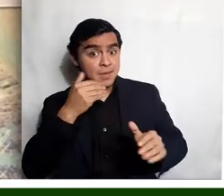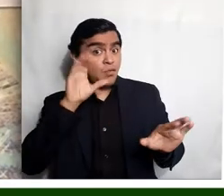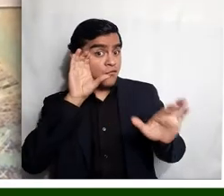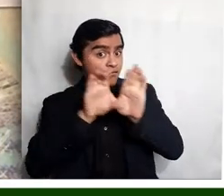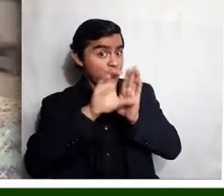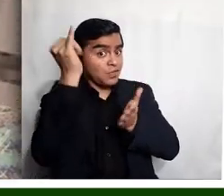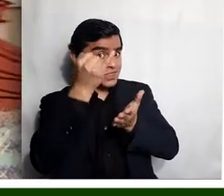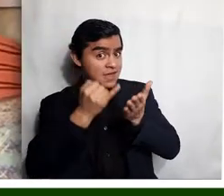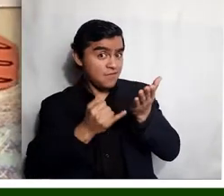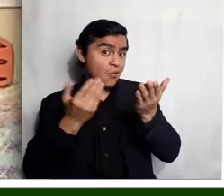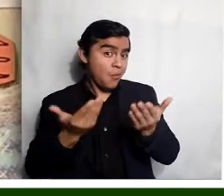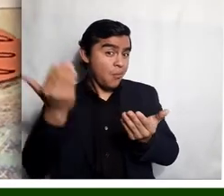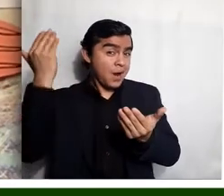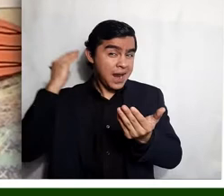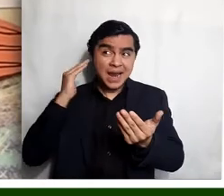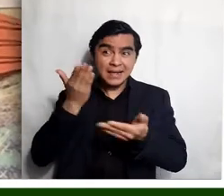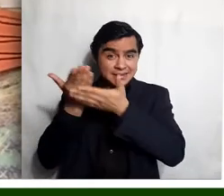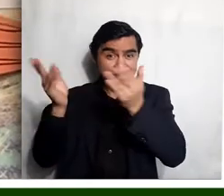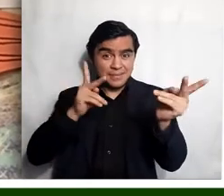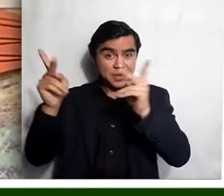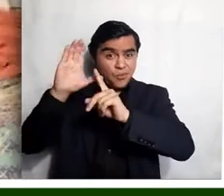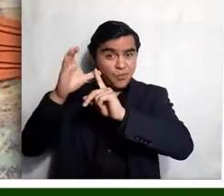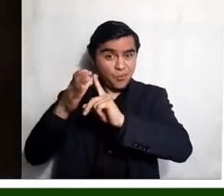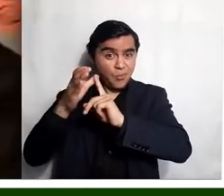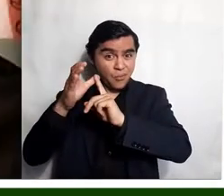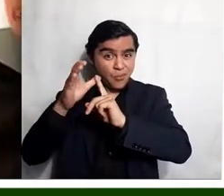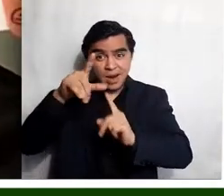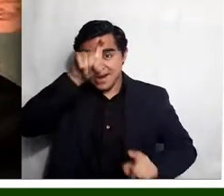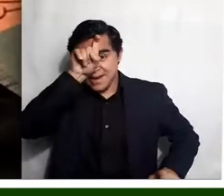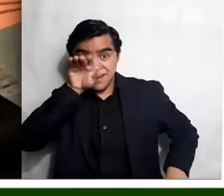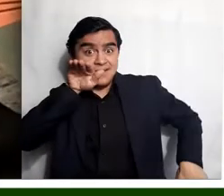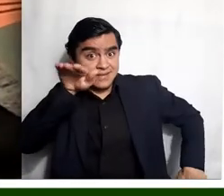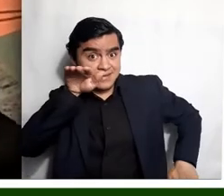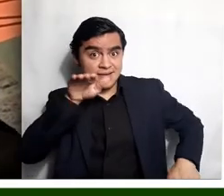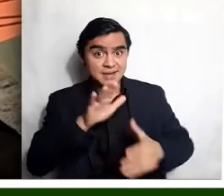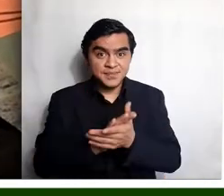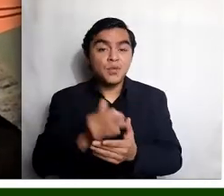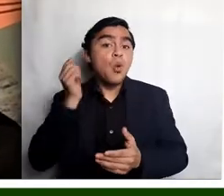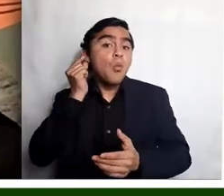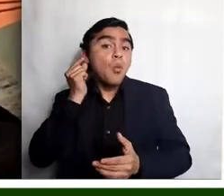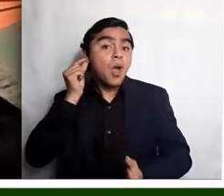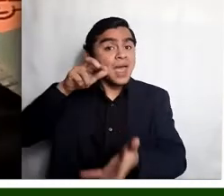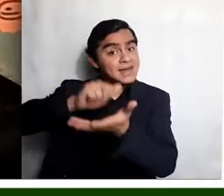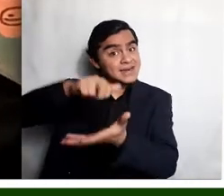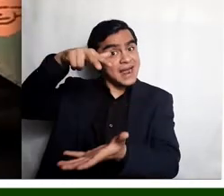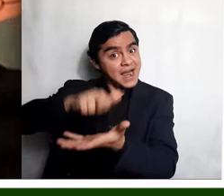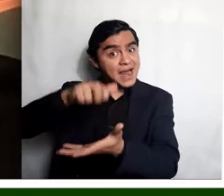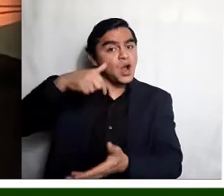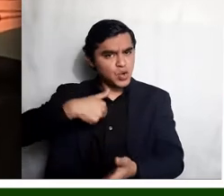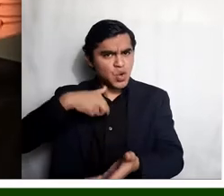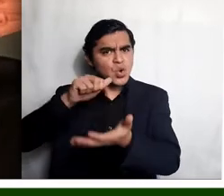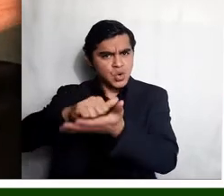Así como hacían nuestros amigos los egipcios. Si ustedes se fijan, la mujer rana. Yo coloqué una rana,